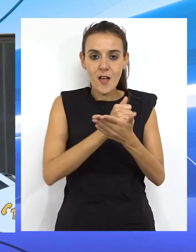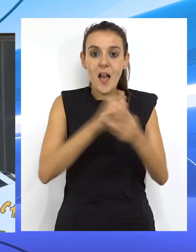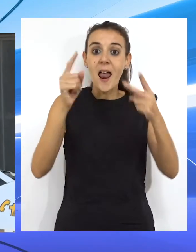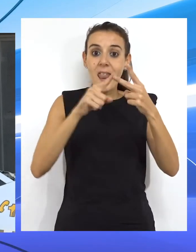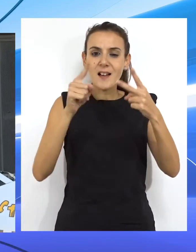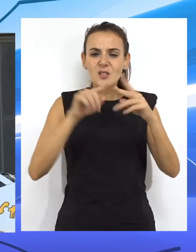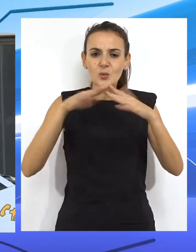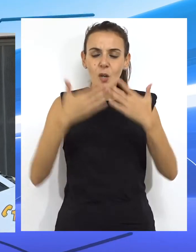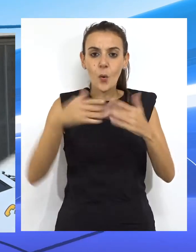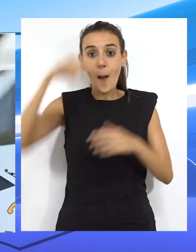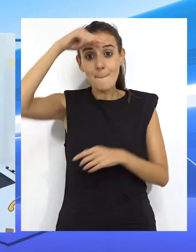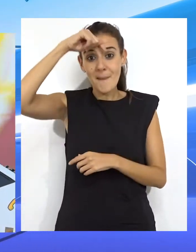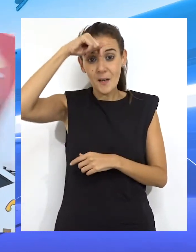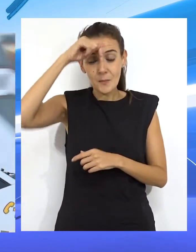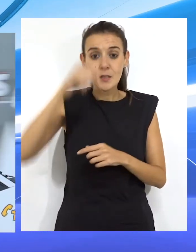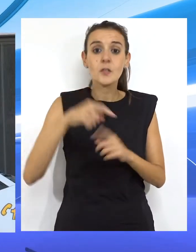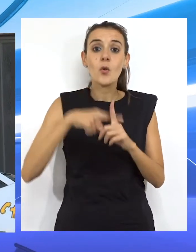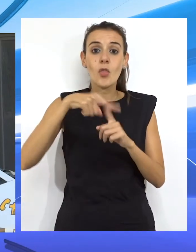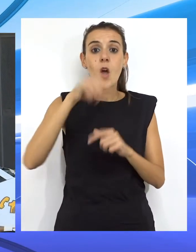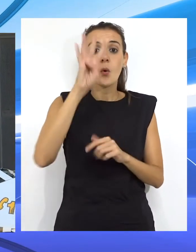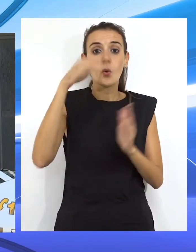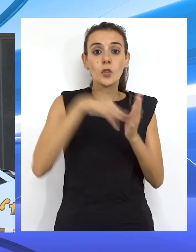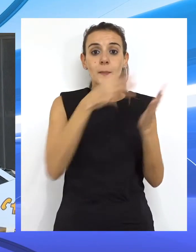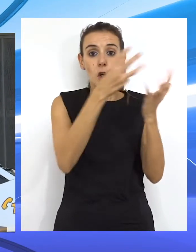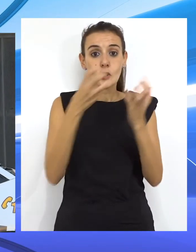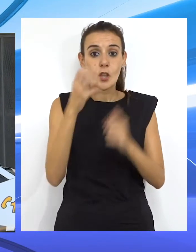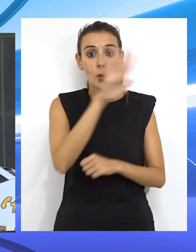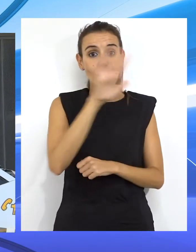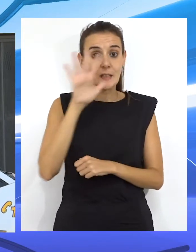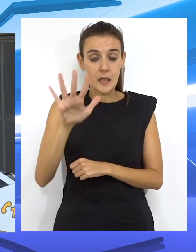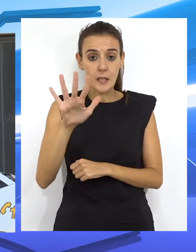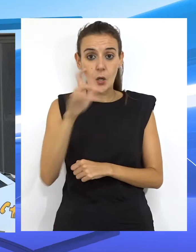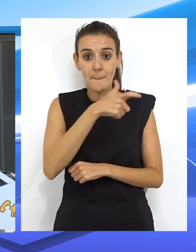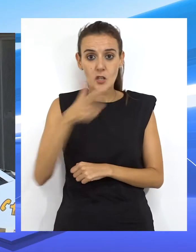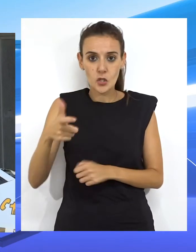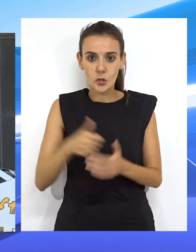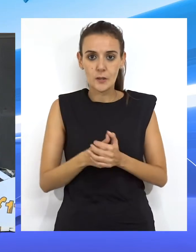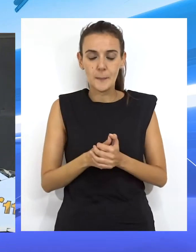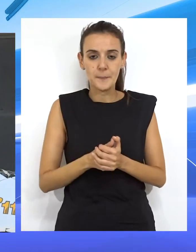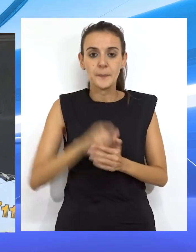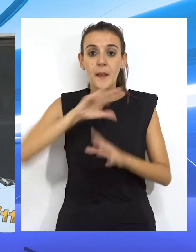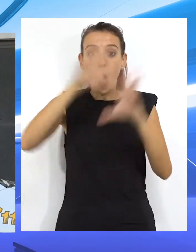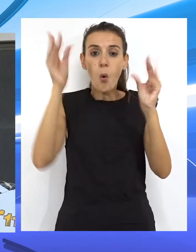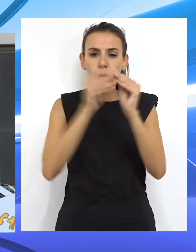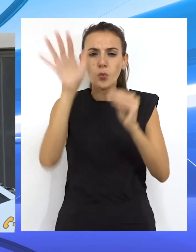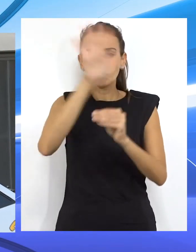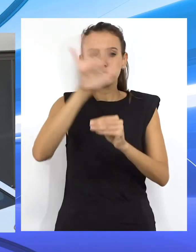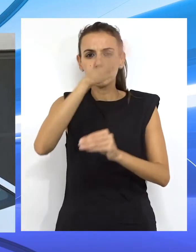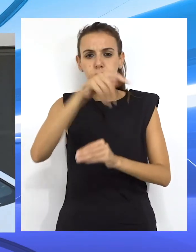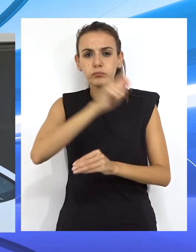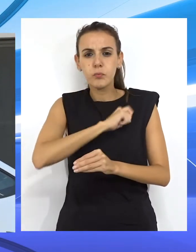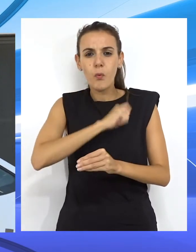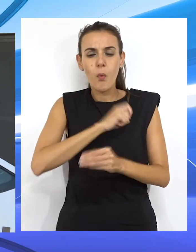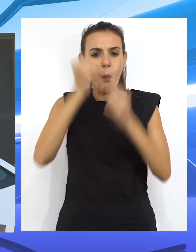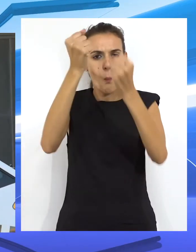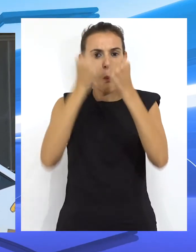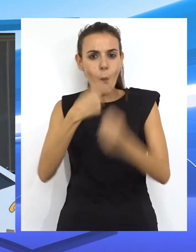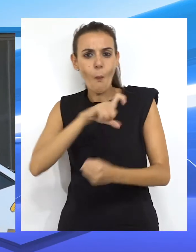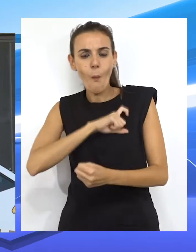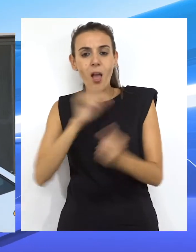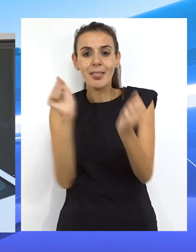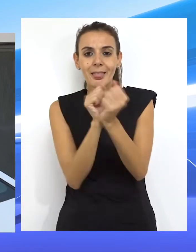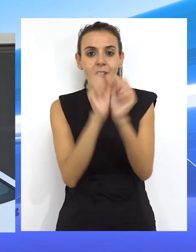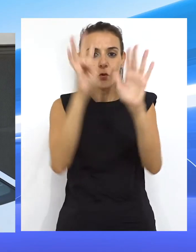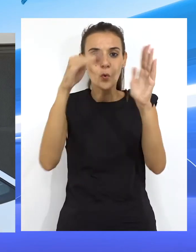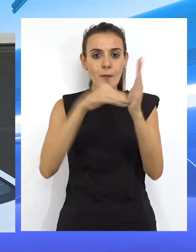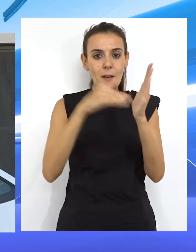ranking fue Melilla, con una tasa de 4.855. En el conjunto del país, las fuerzas de seguridad detuvieron a 9